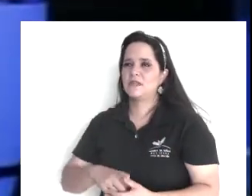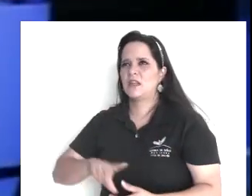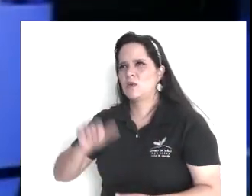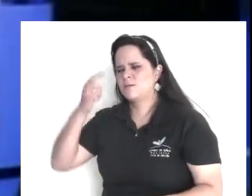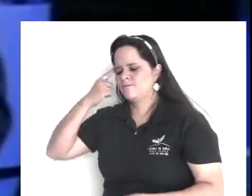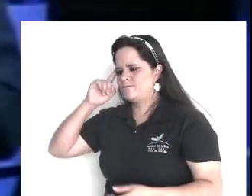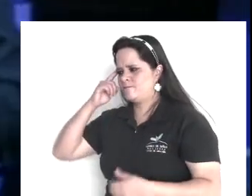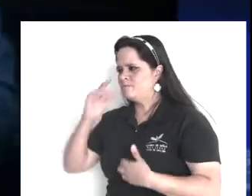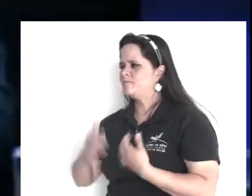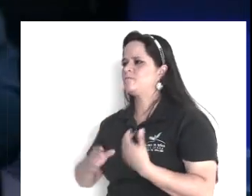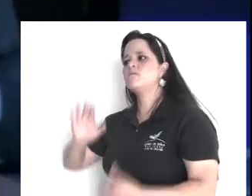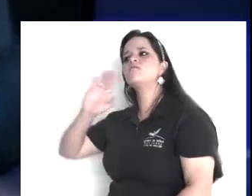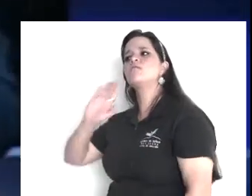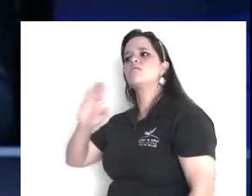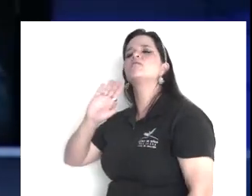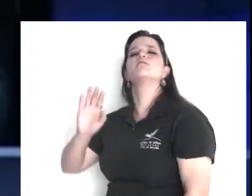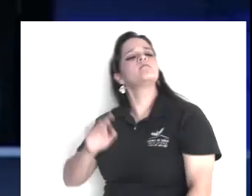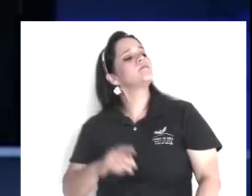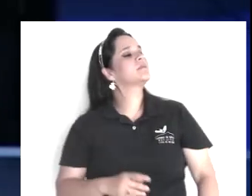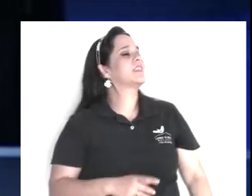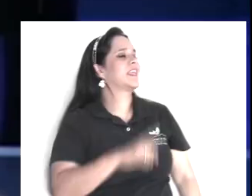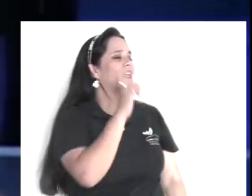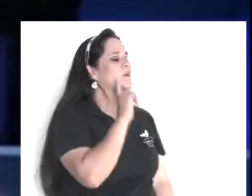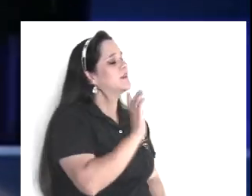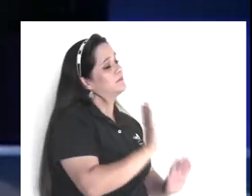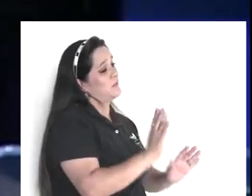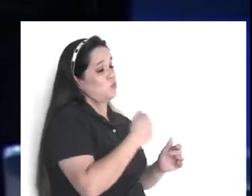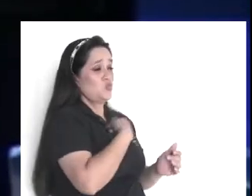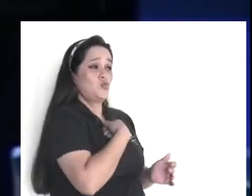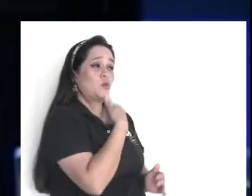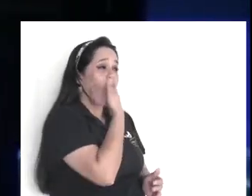sin investigar, sin preguntar, ah, pero eres cristiana,